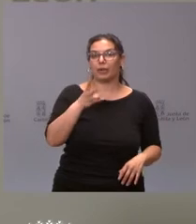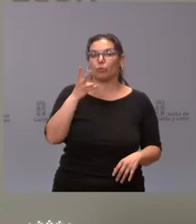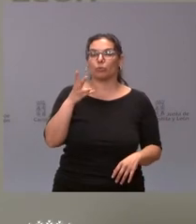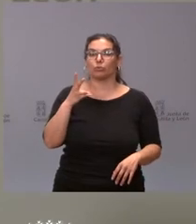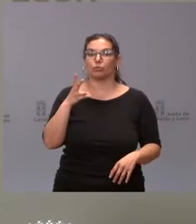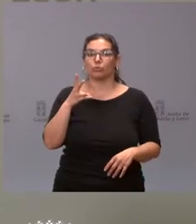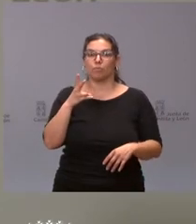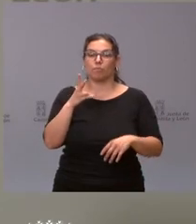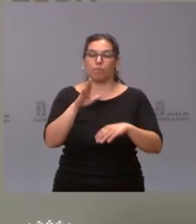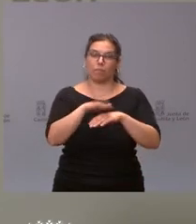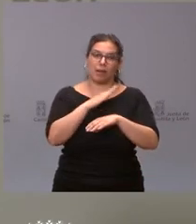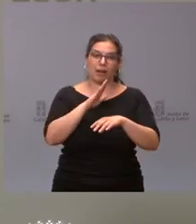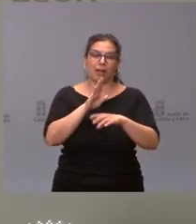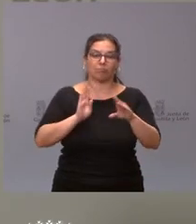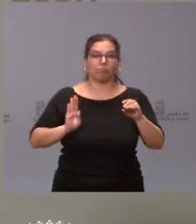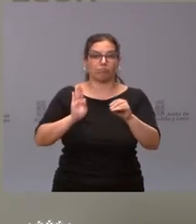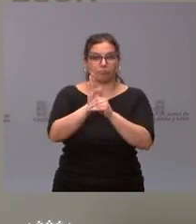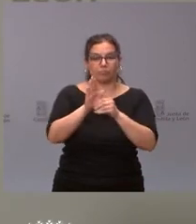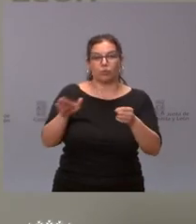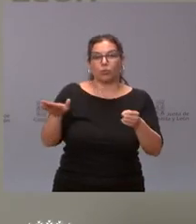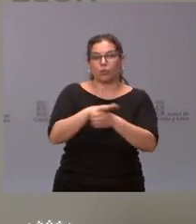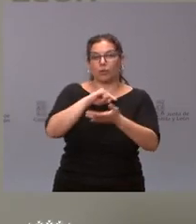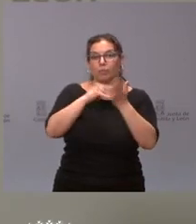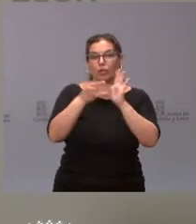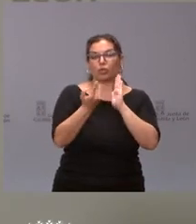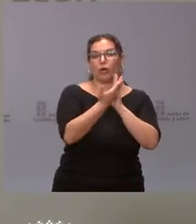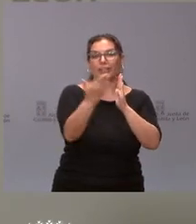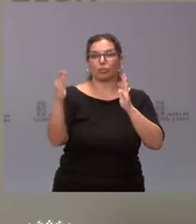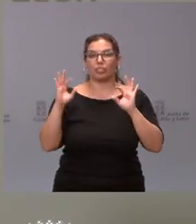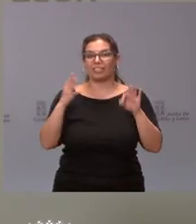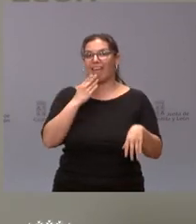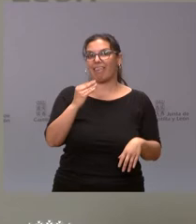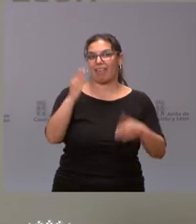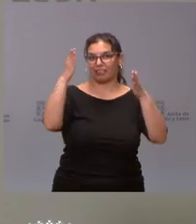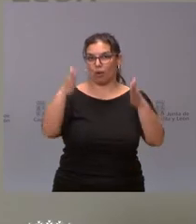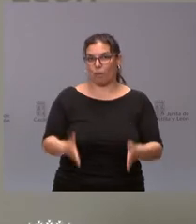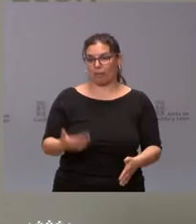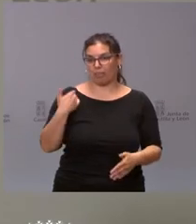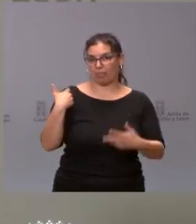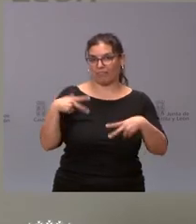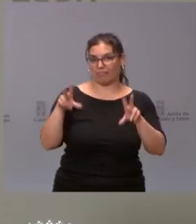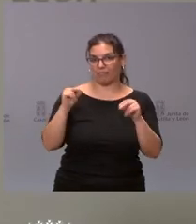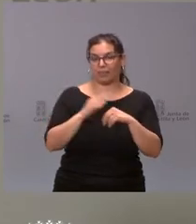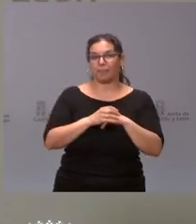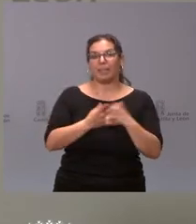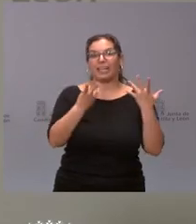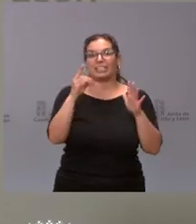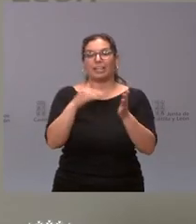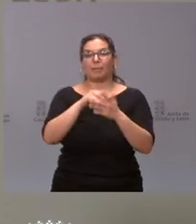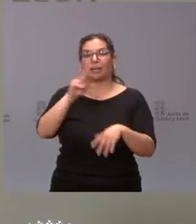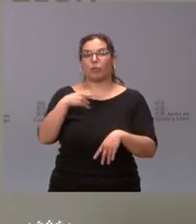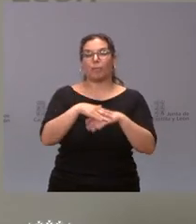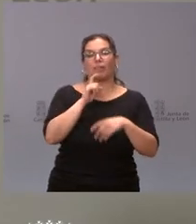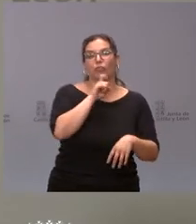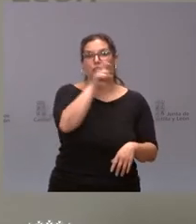la financiación del proyecto expositivo de las edades del hombre recién finalizado. 70.000 euros para la Fundación